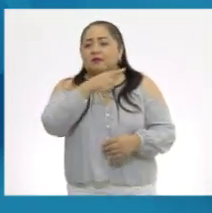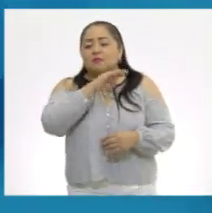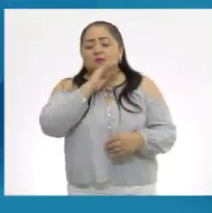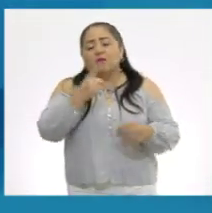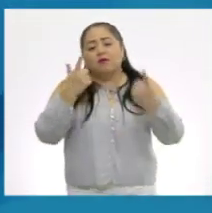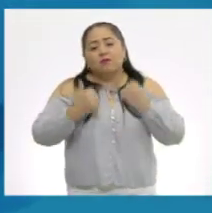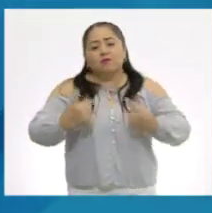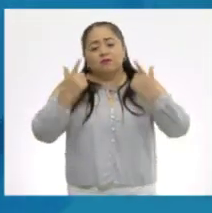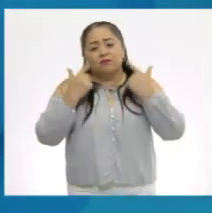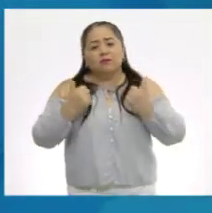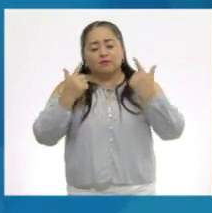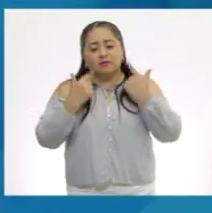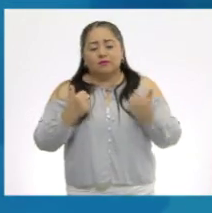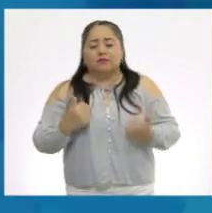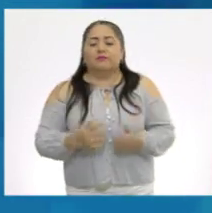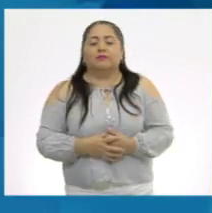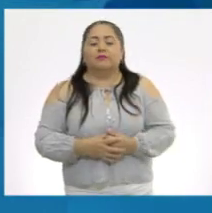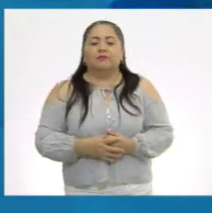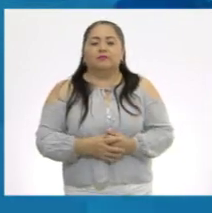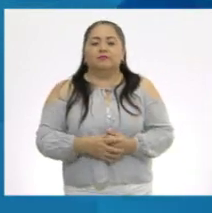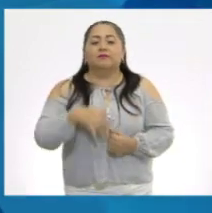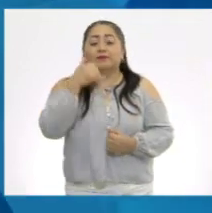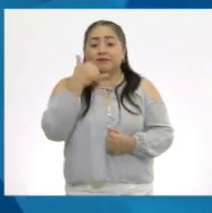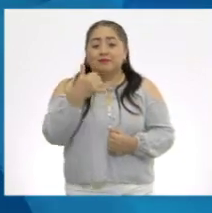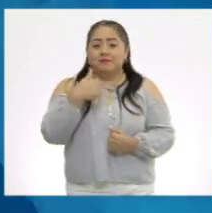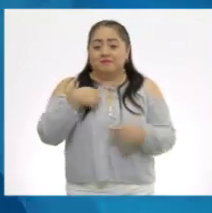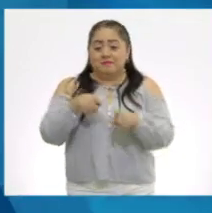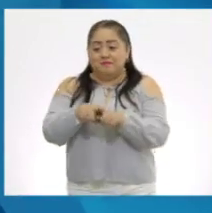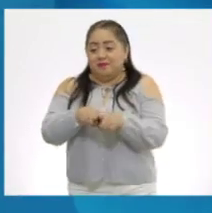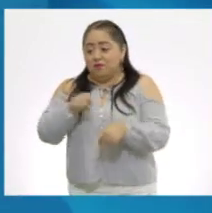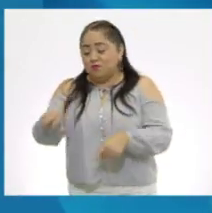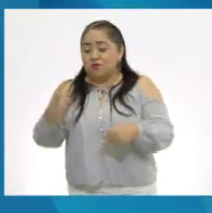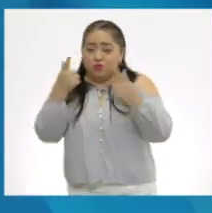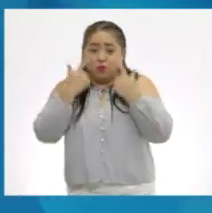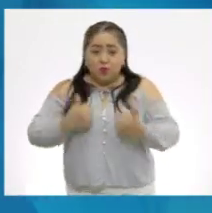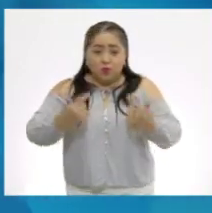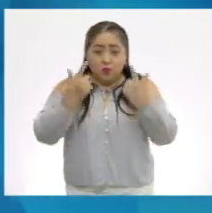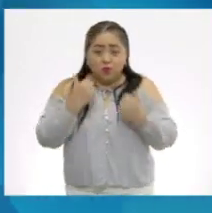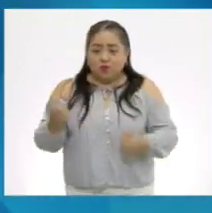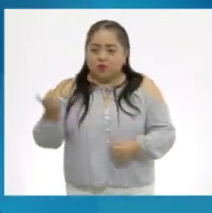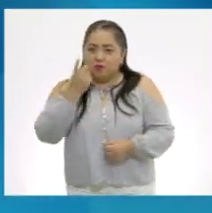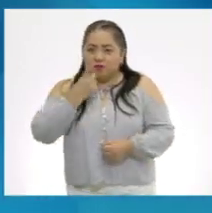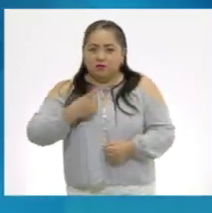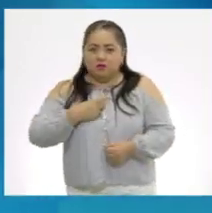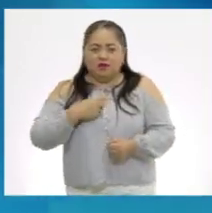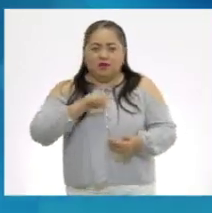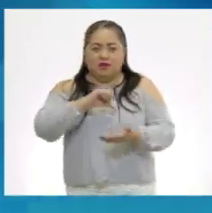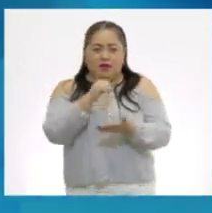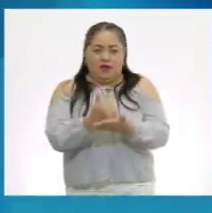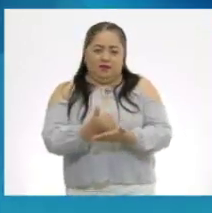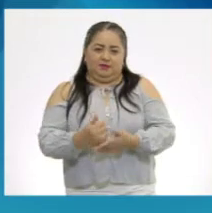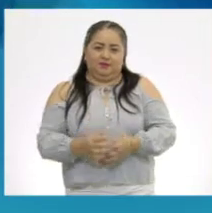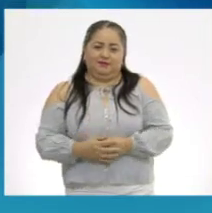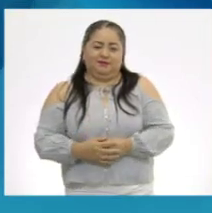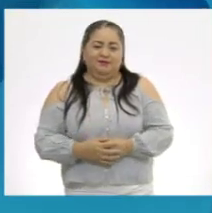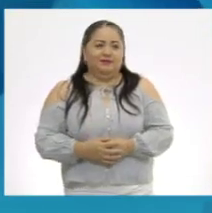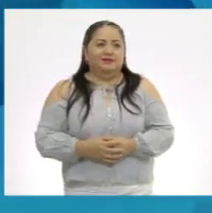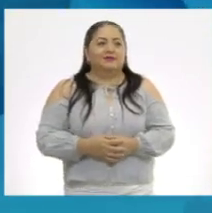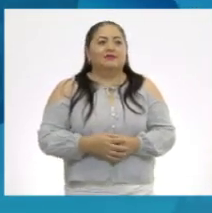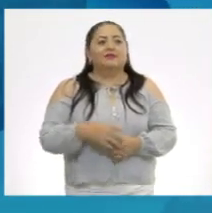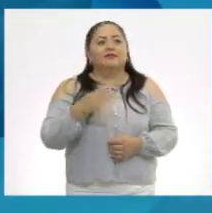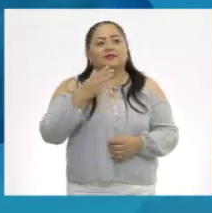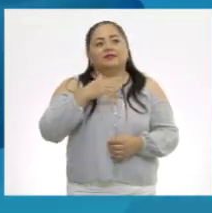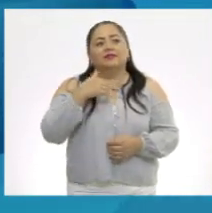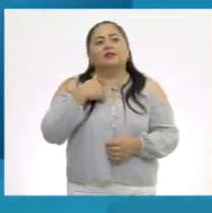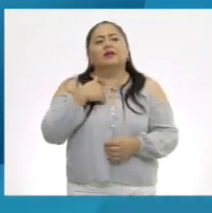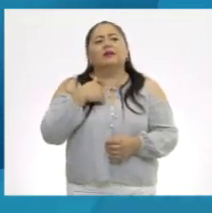Y que mi hermano llore y que me digan enana. Hola, yo soy Esmunga